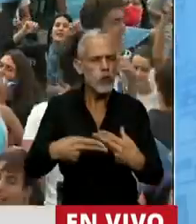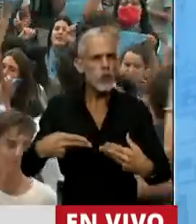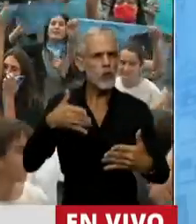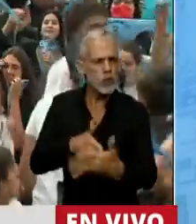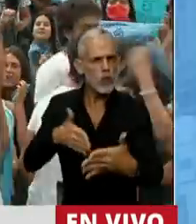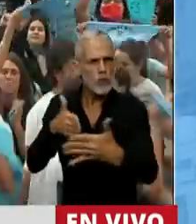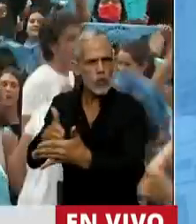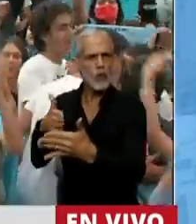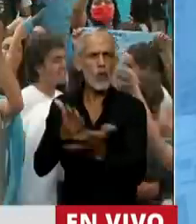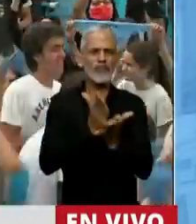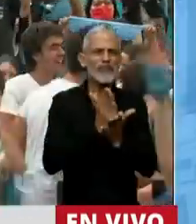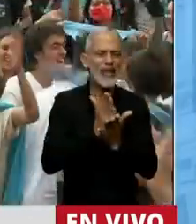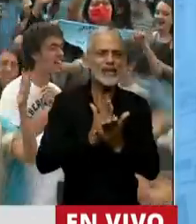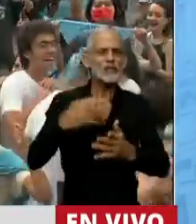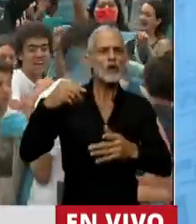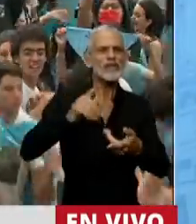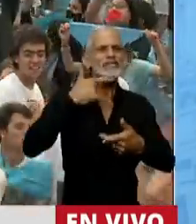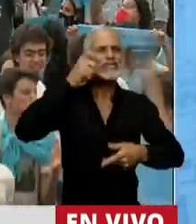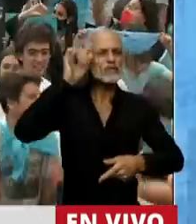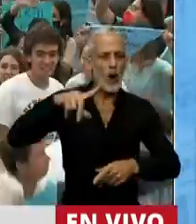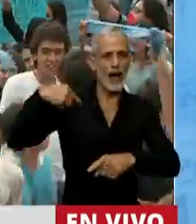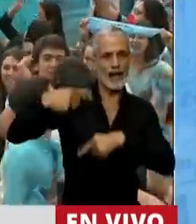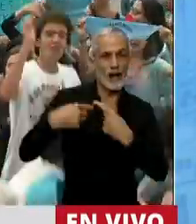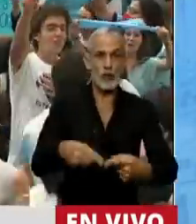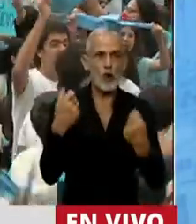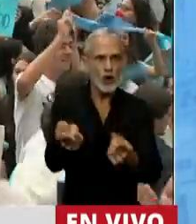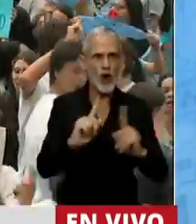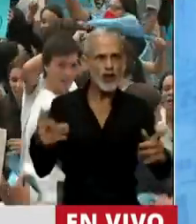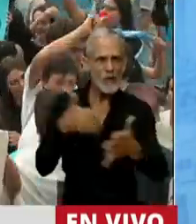mínimo acceso a los derechos sexuales y reproductivos en sus provincias.